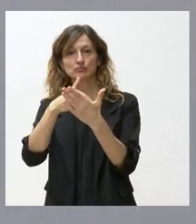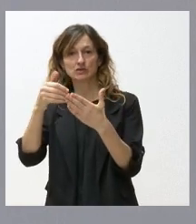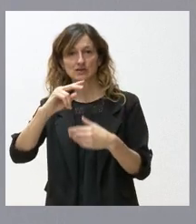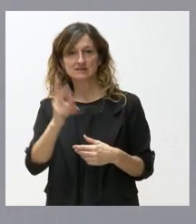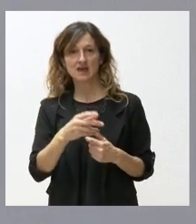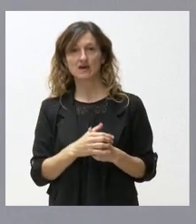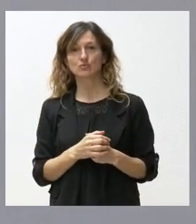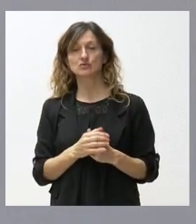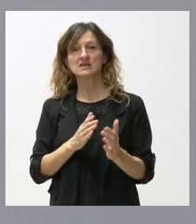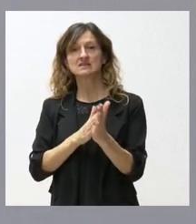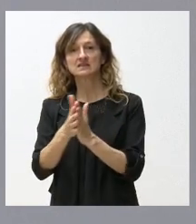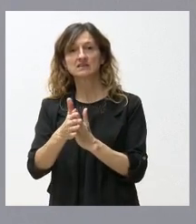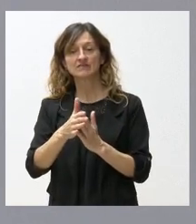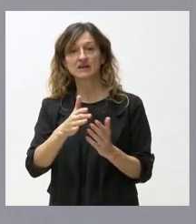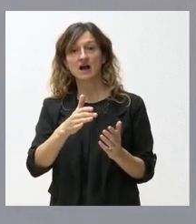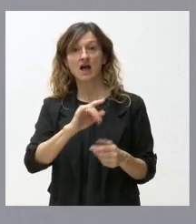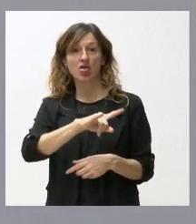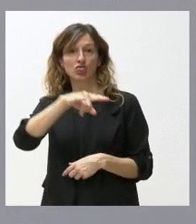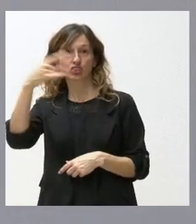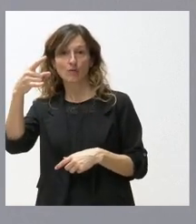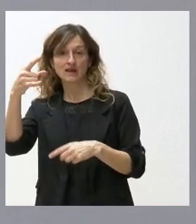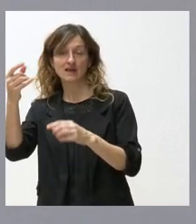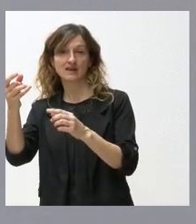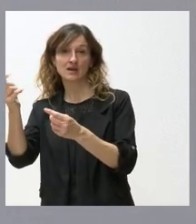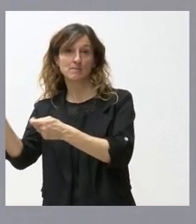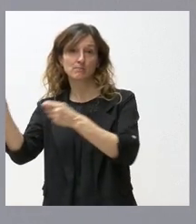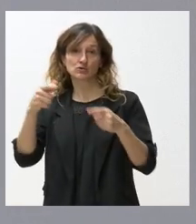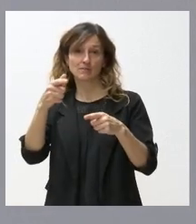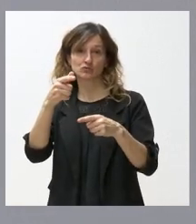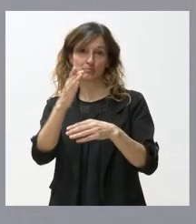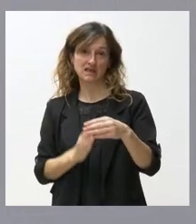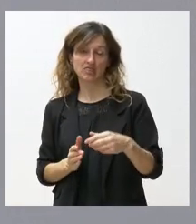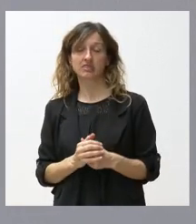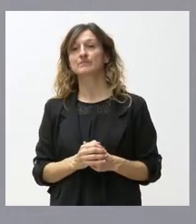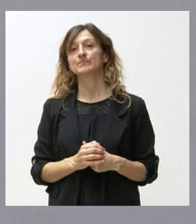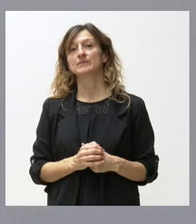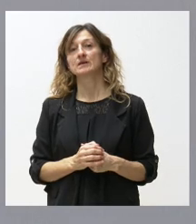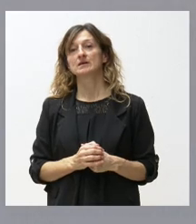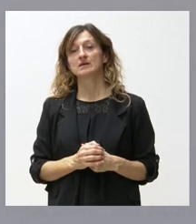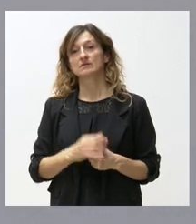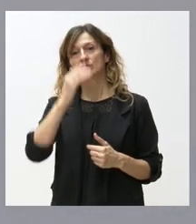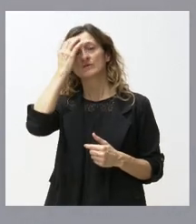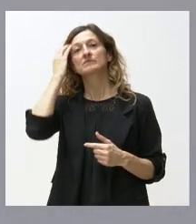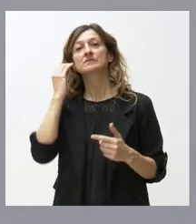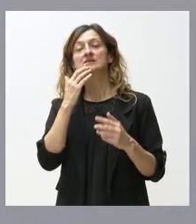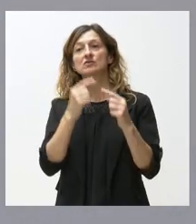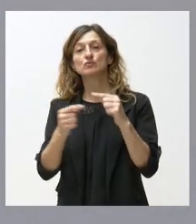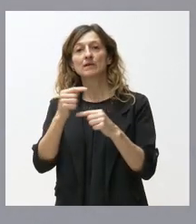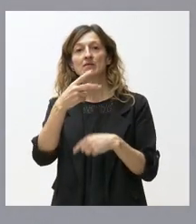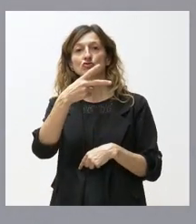eso es más del doble de lo que importamos, con lo cual nuestro superávit comercial alcanza la cifra de